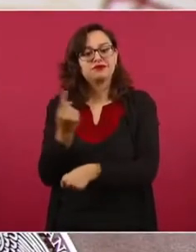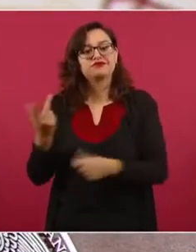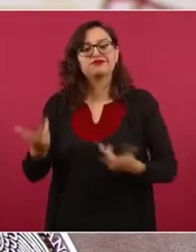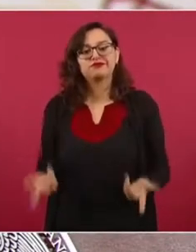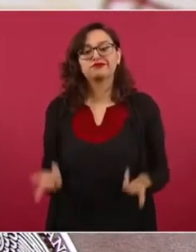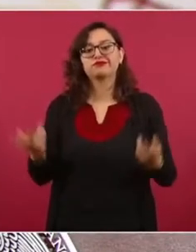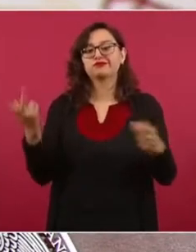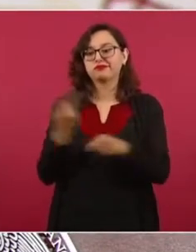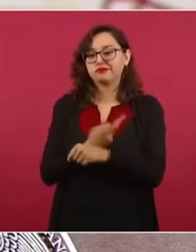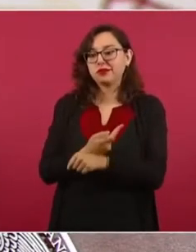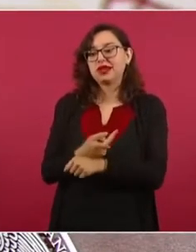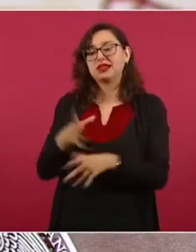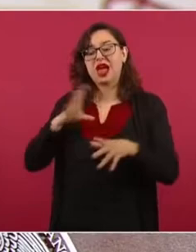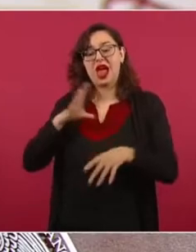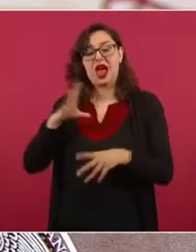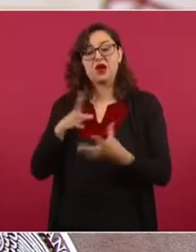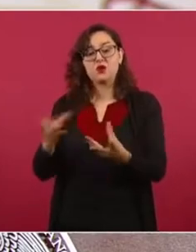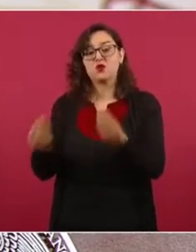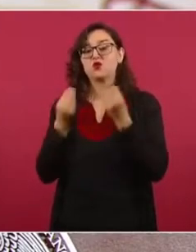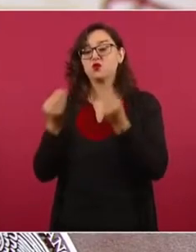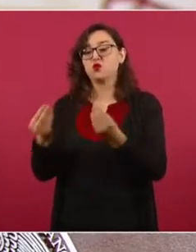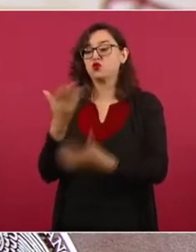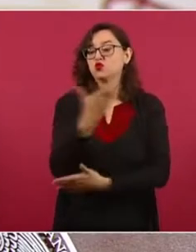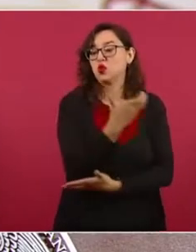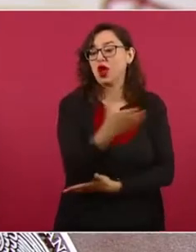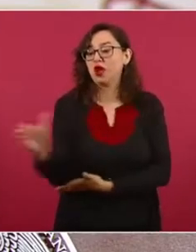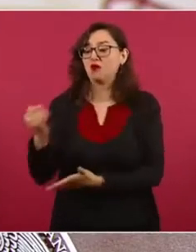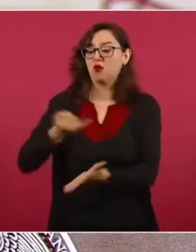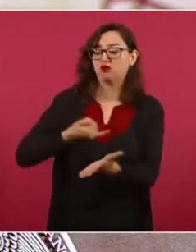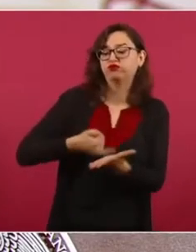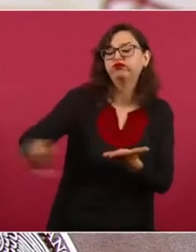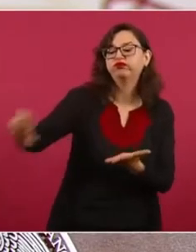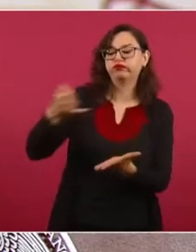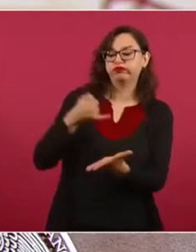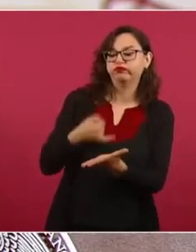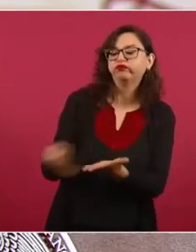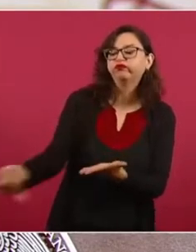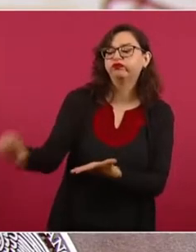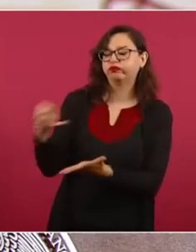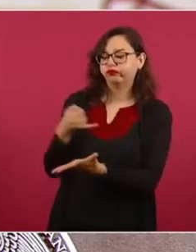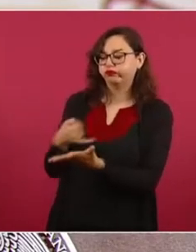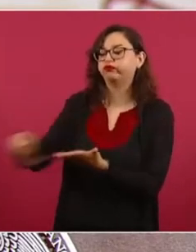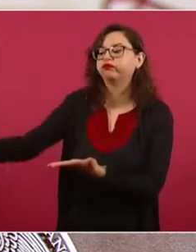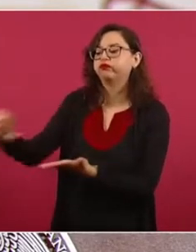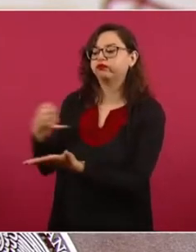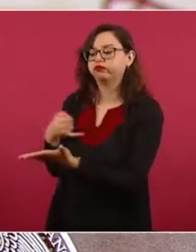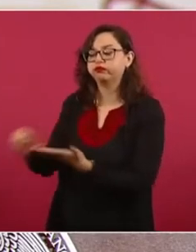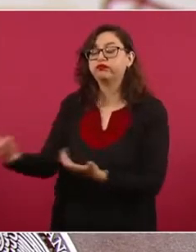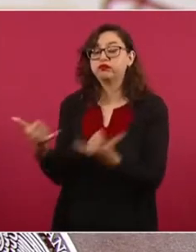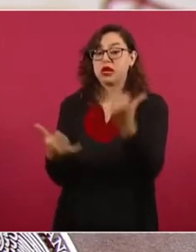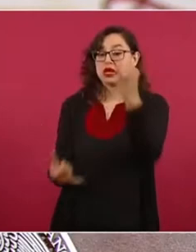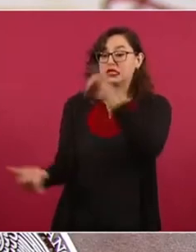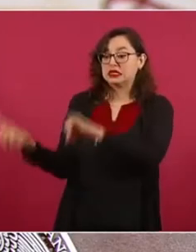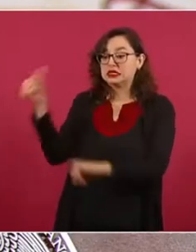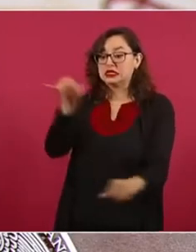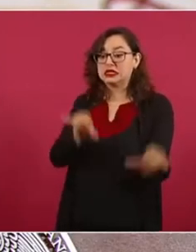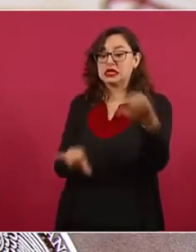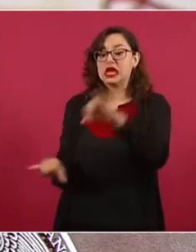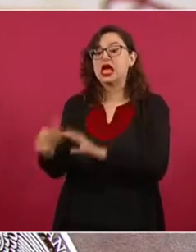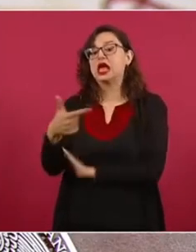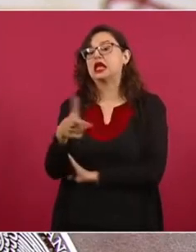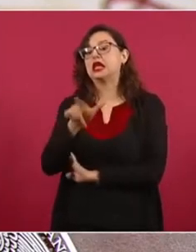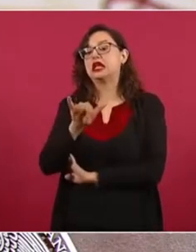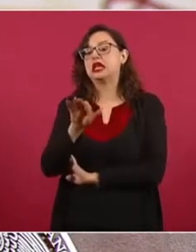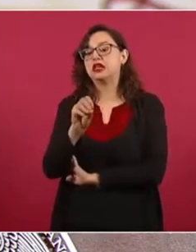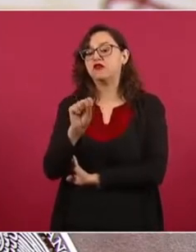agricultura intensiva en la península de Yucatán, el uso de agroquímicos como el glifosato,